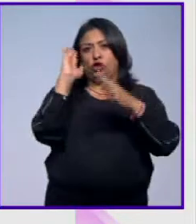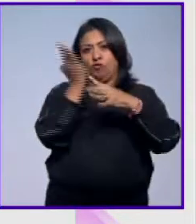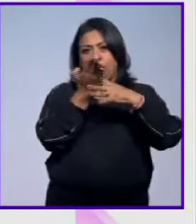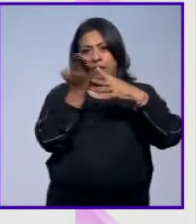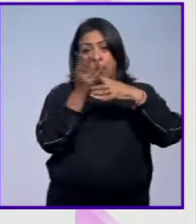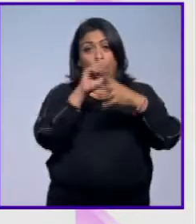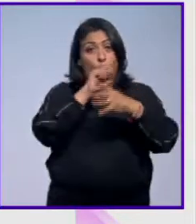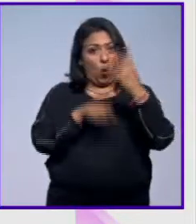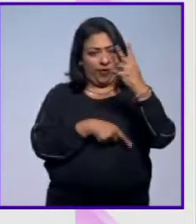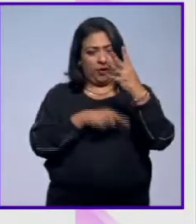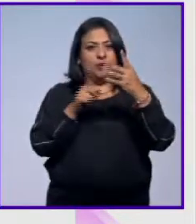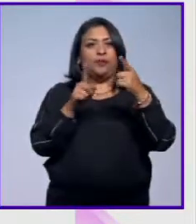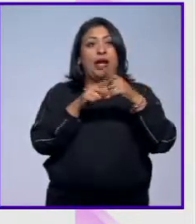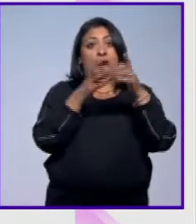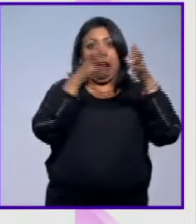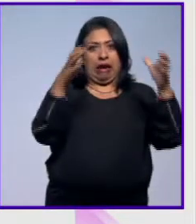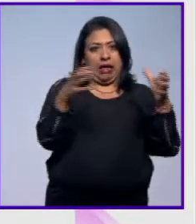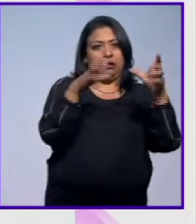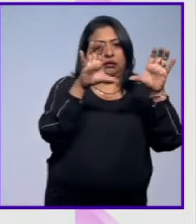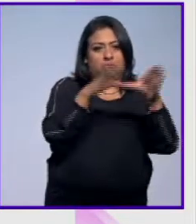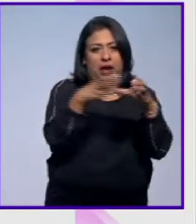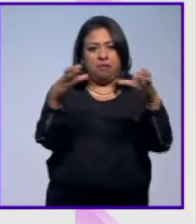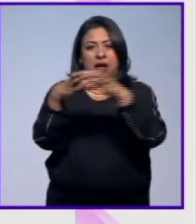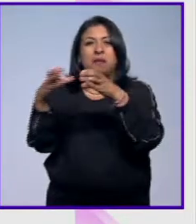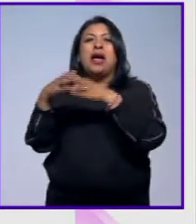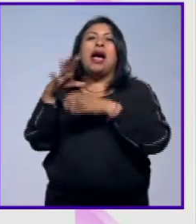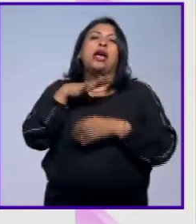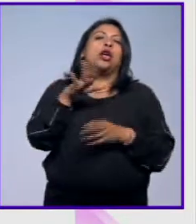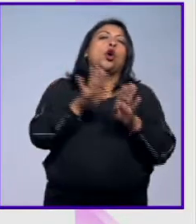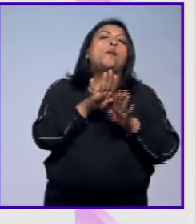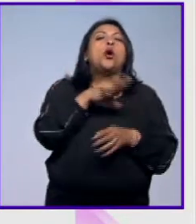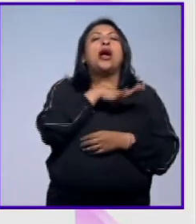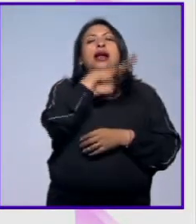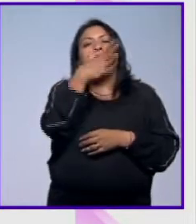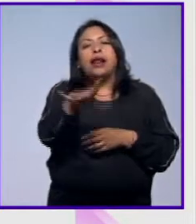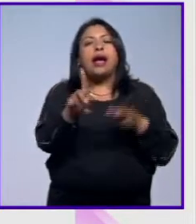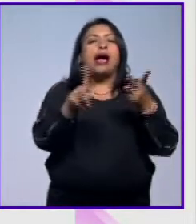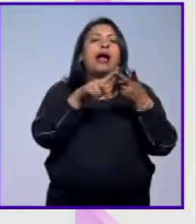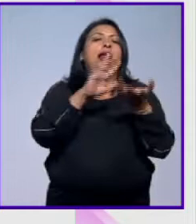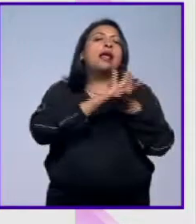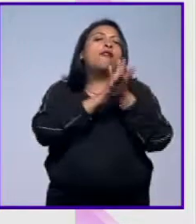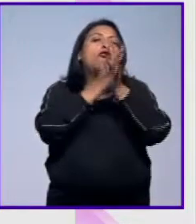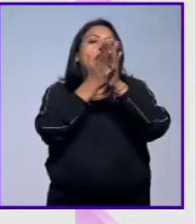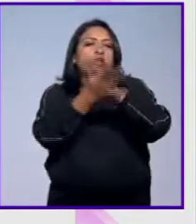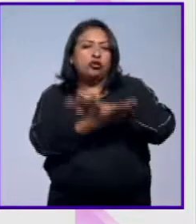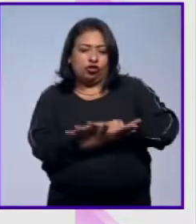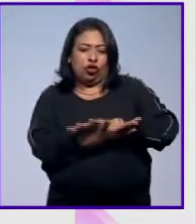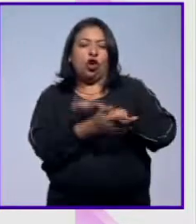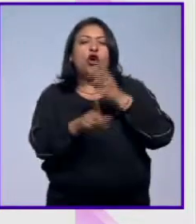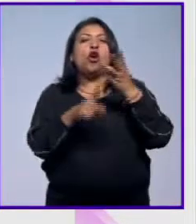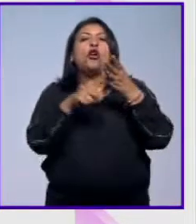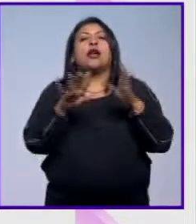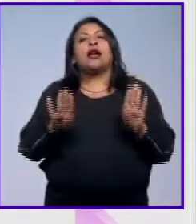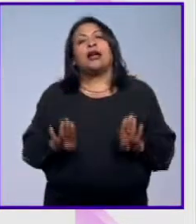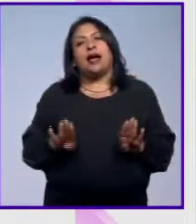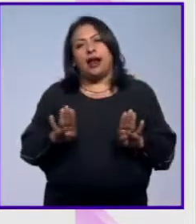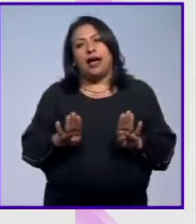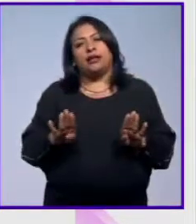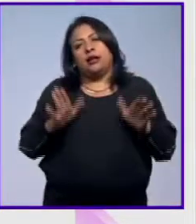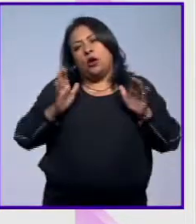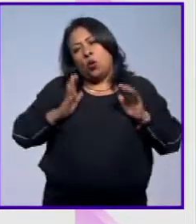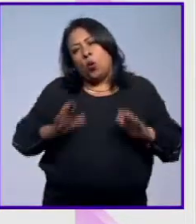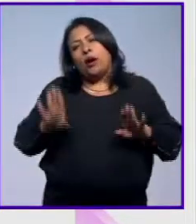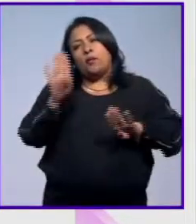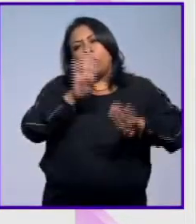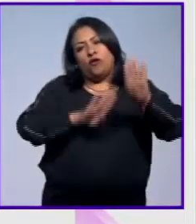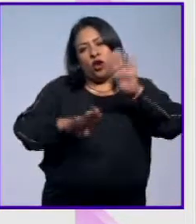cuatro secciones, grandes secciones, que te van a llevar de aspectos generales, evolución de los cetáceos, características anatómicas y